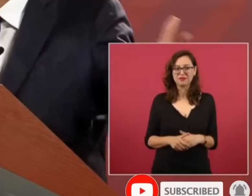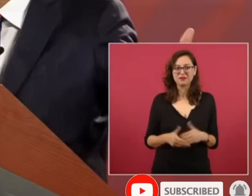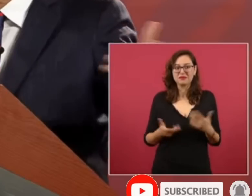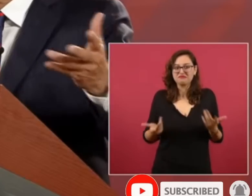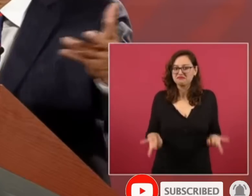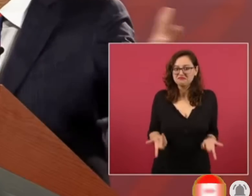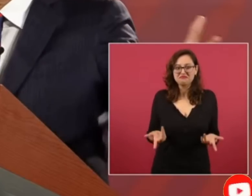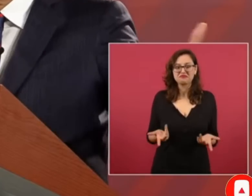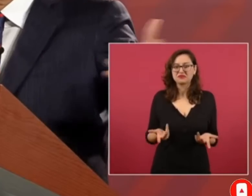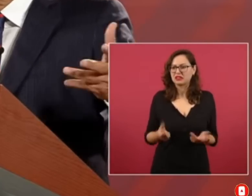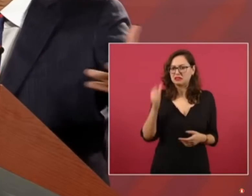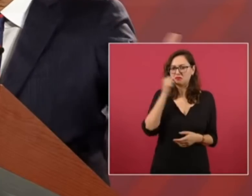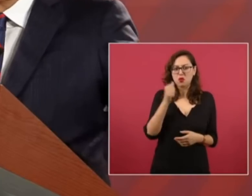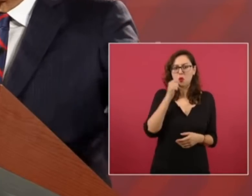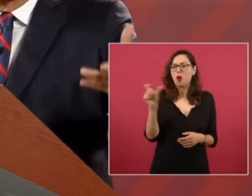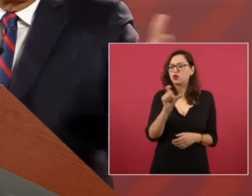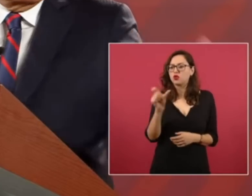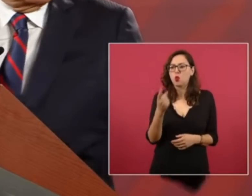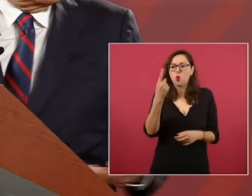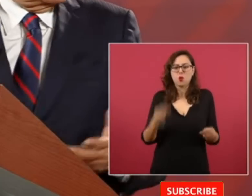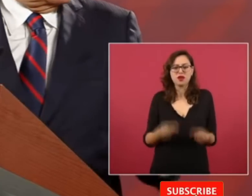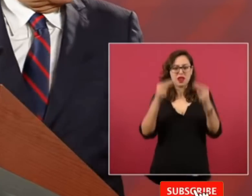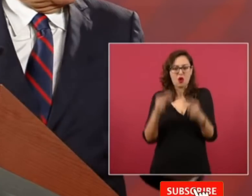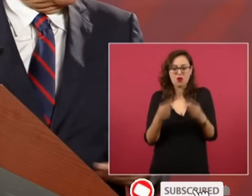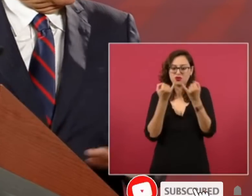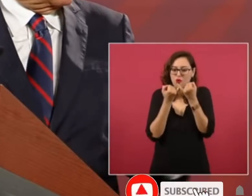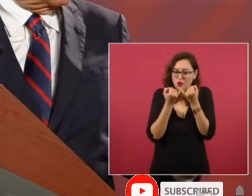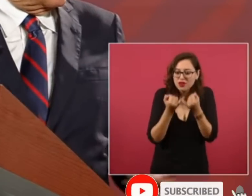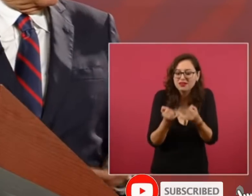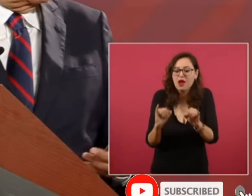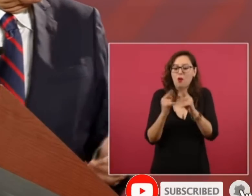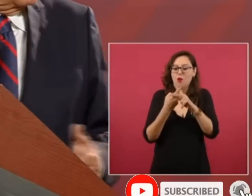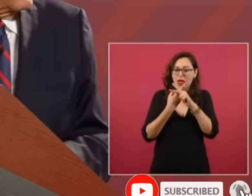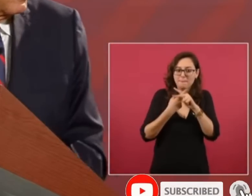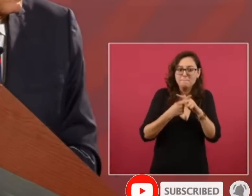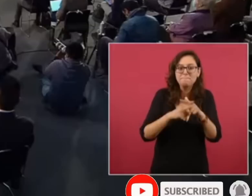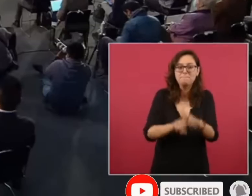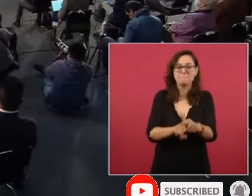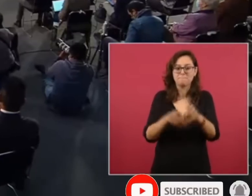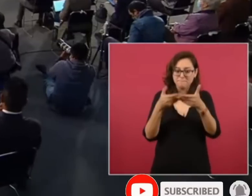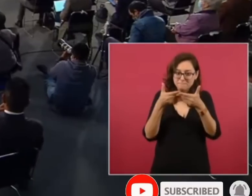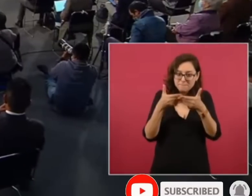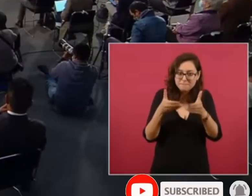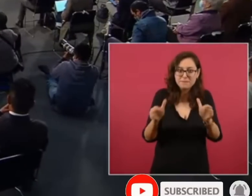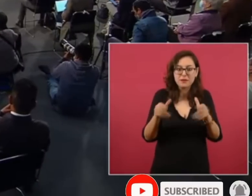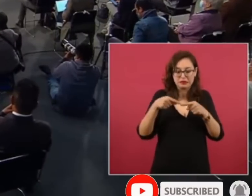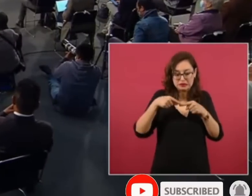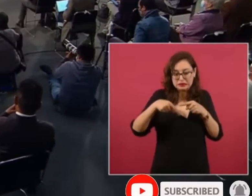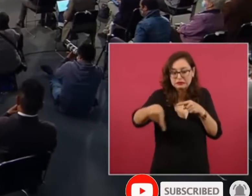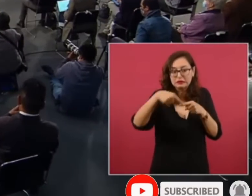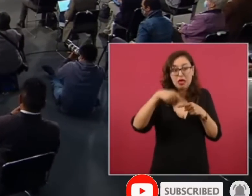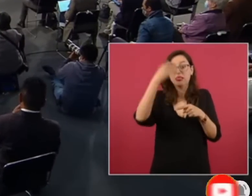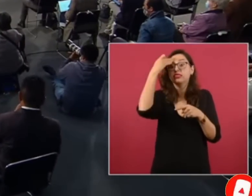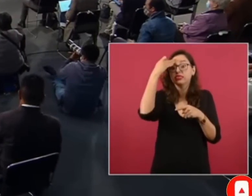negocios que se abren que inician como dicen los técnicos el punto de equilibrio ¿no?